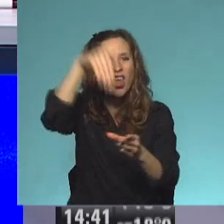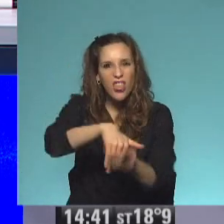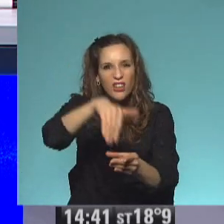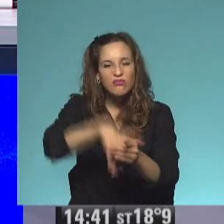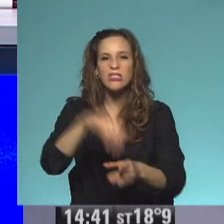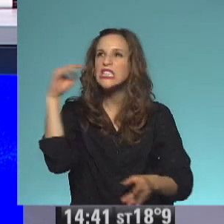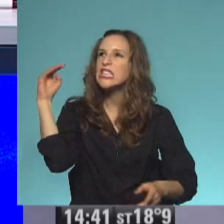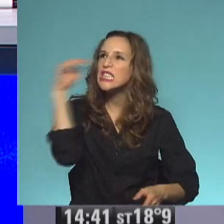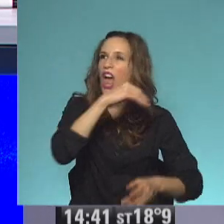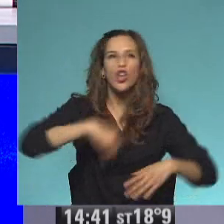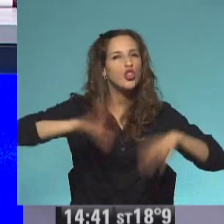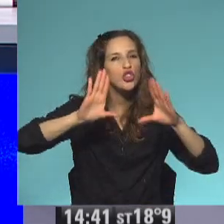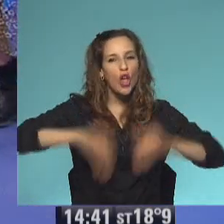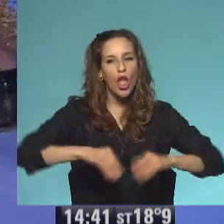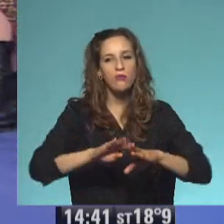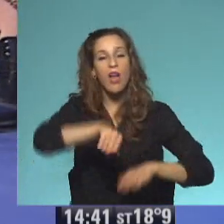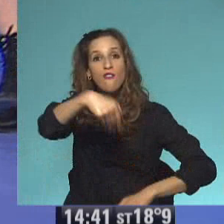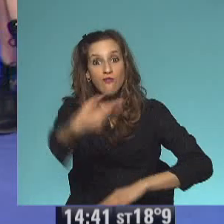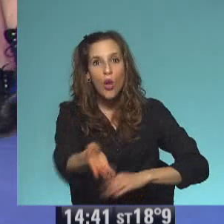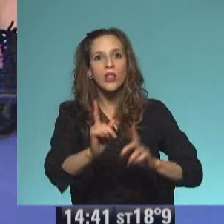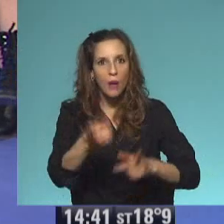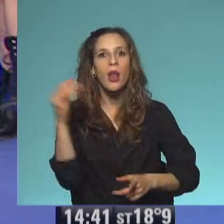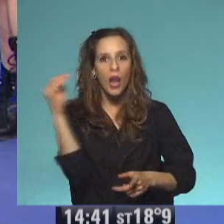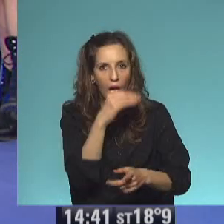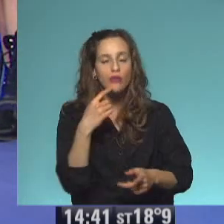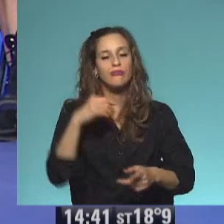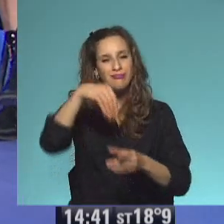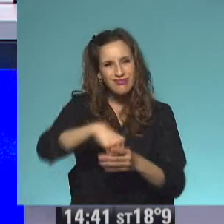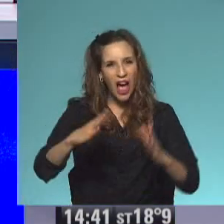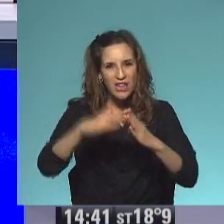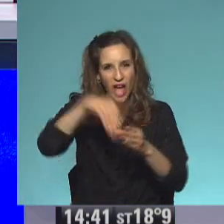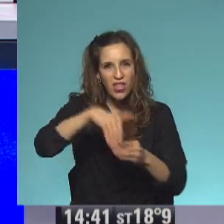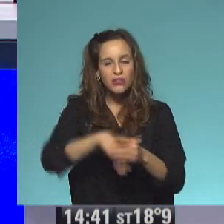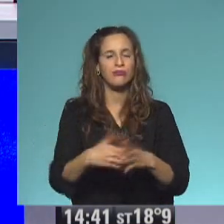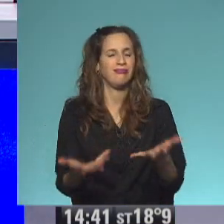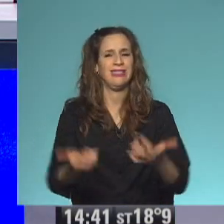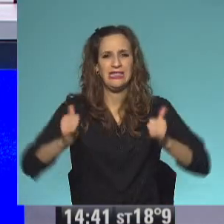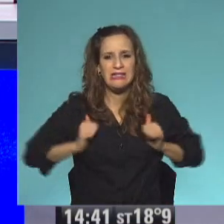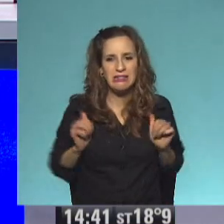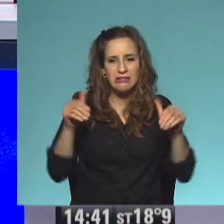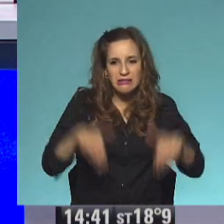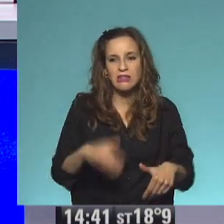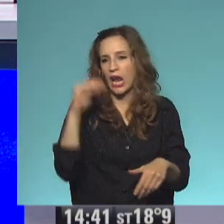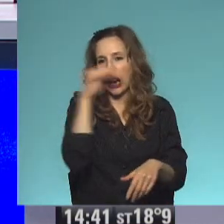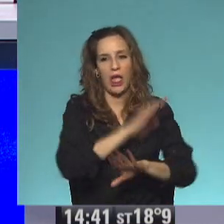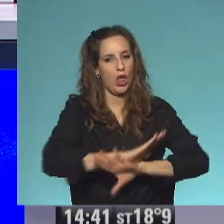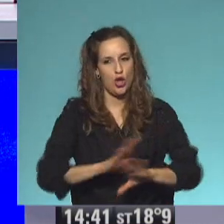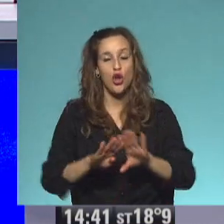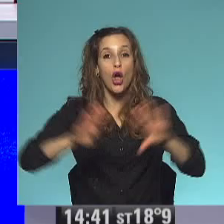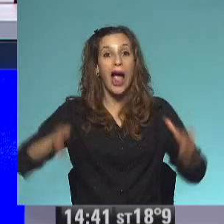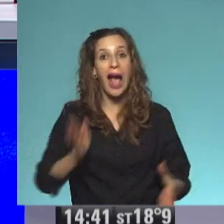El piso era negro. Las butacas eran negras. La cama